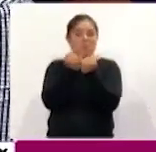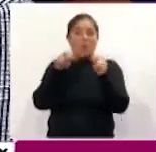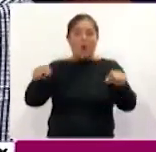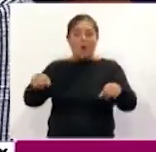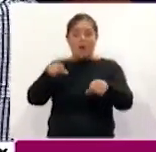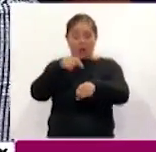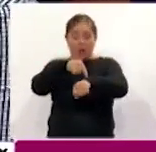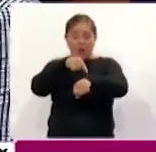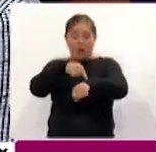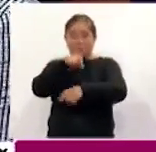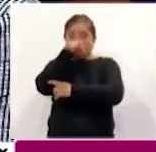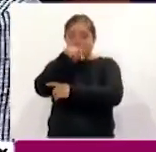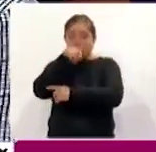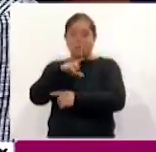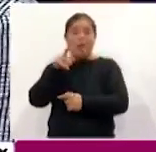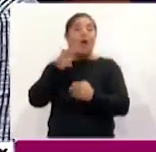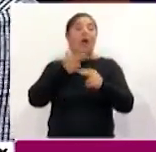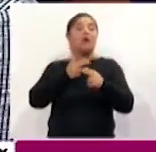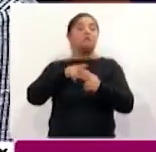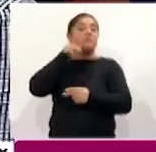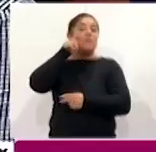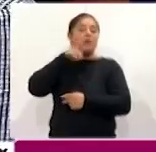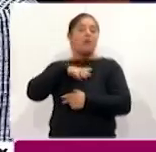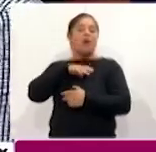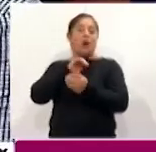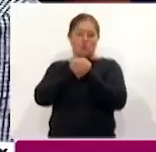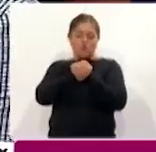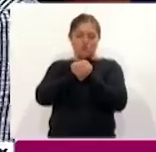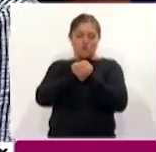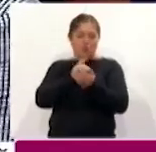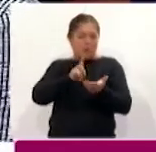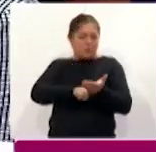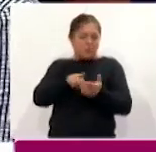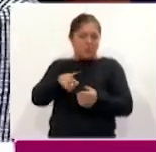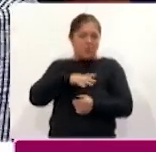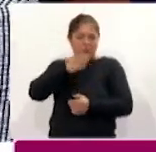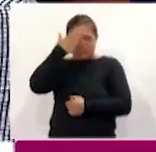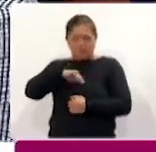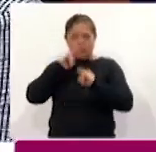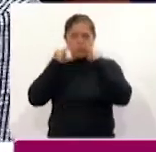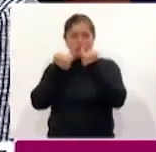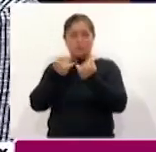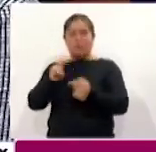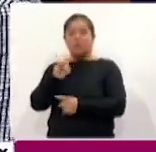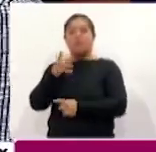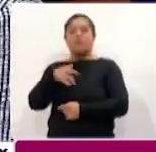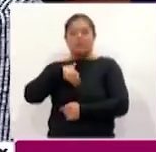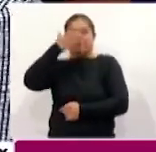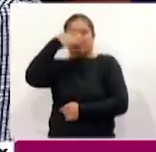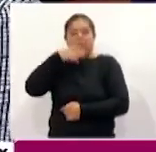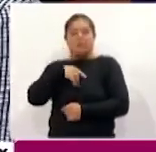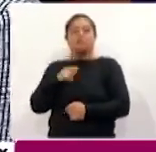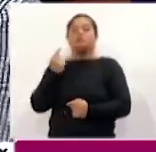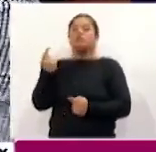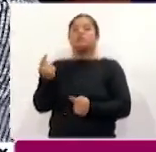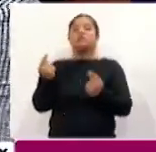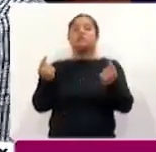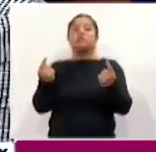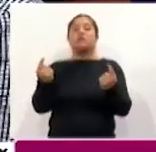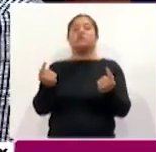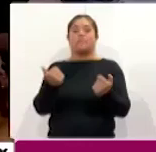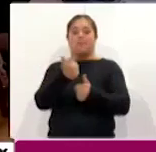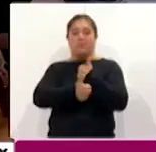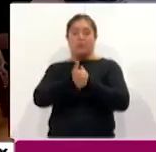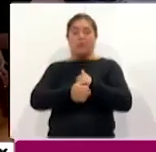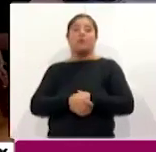la entidad, se generará un sorteo interno en una junta técnica, y ya sabremos los enfrentamientos, quién contra quién, e igual manera se sortearán